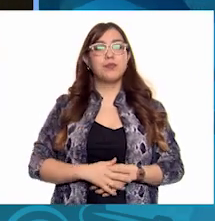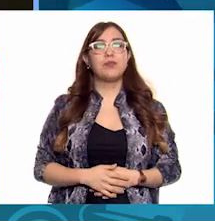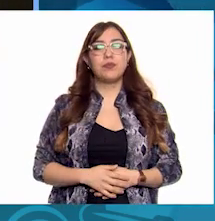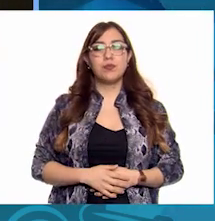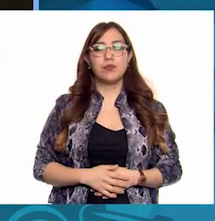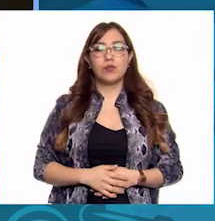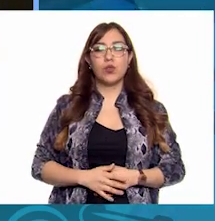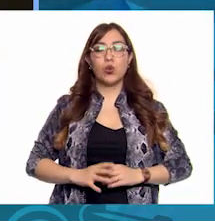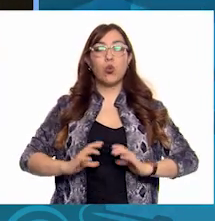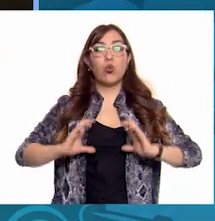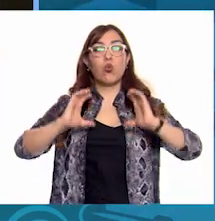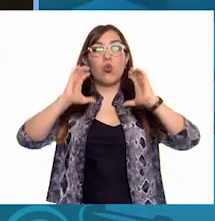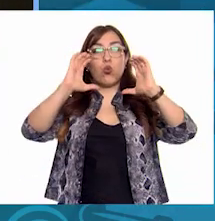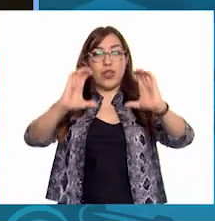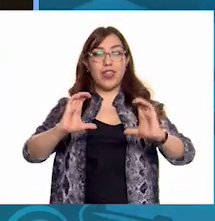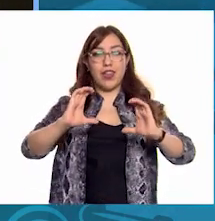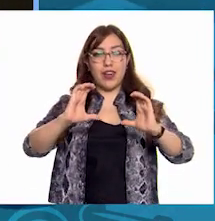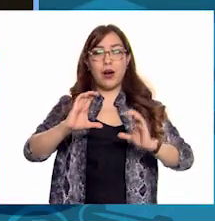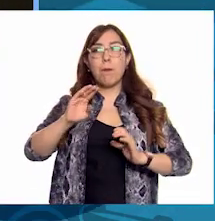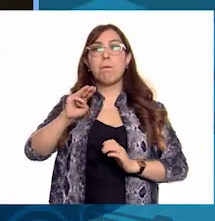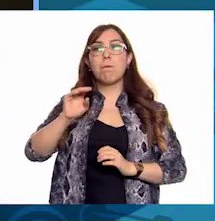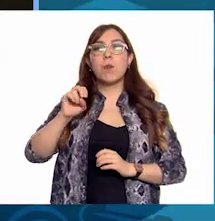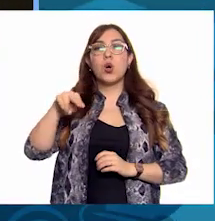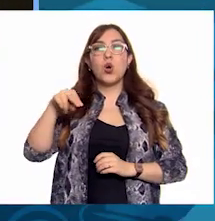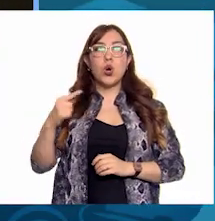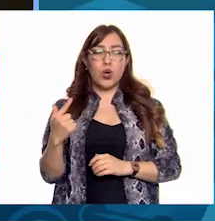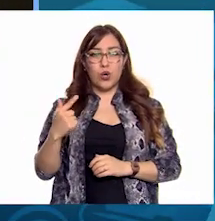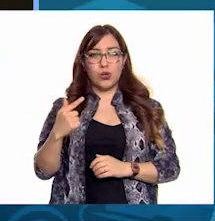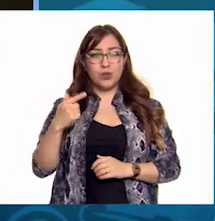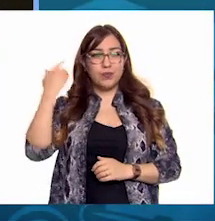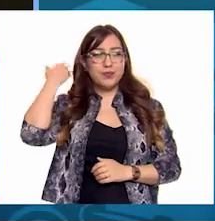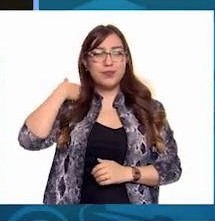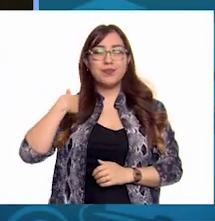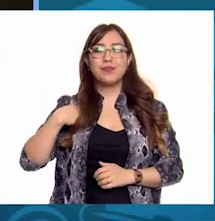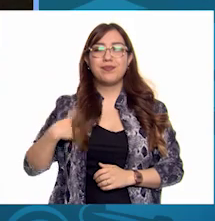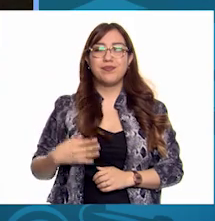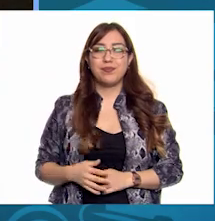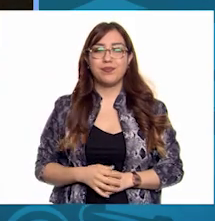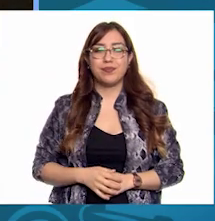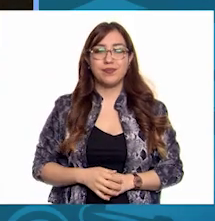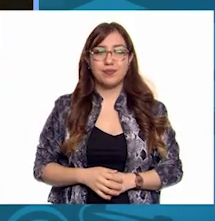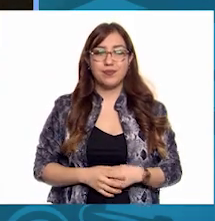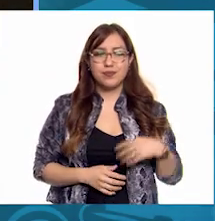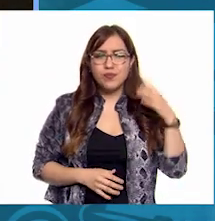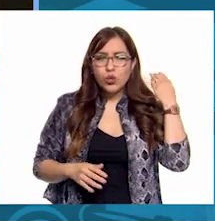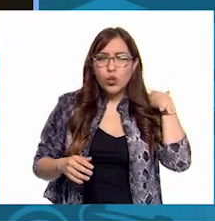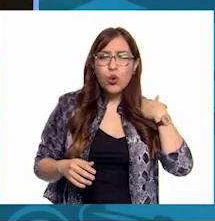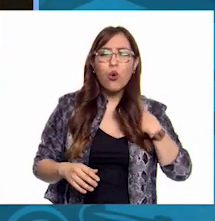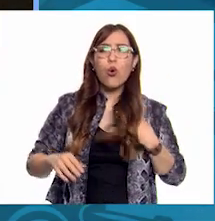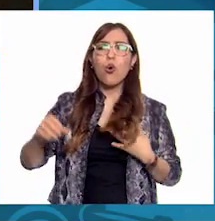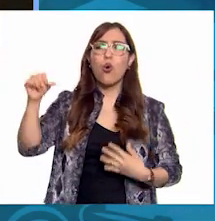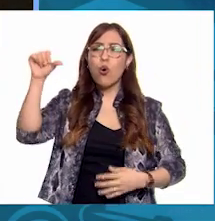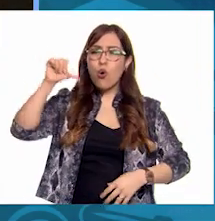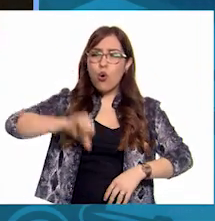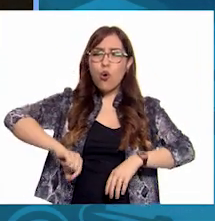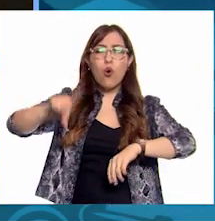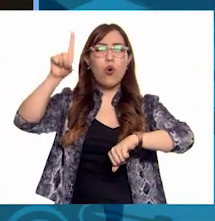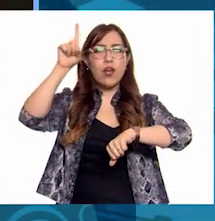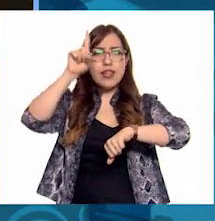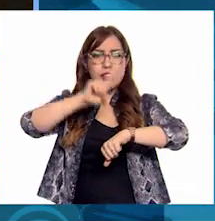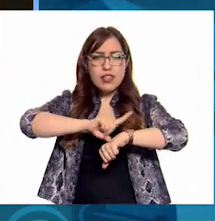Cuidar Monk De Azucena Zarzuela Hoy era el día de la evacuación